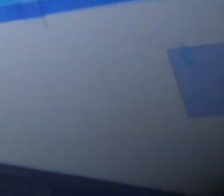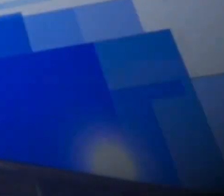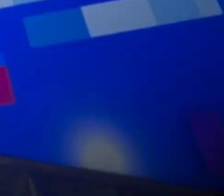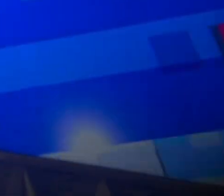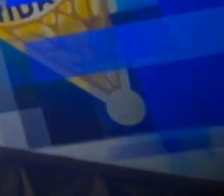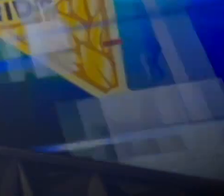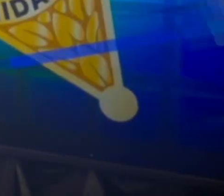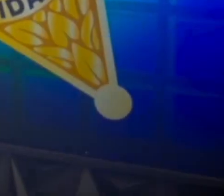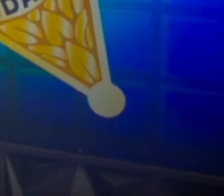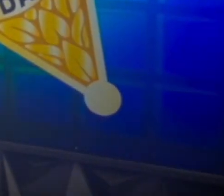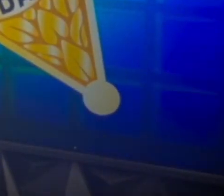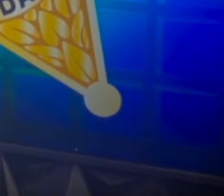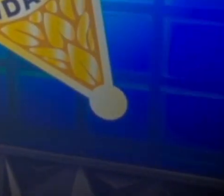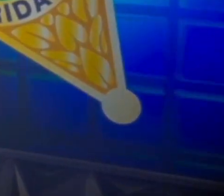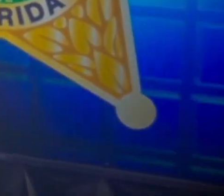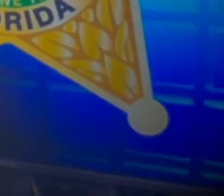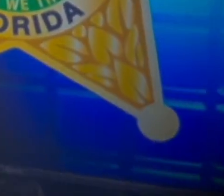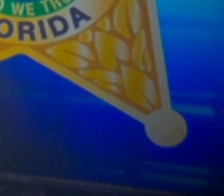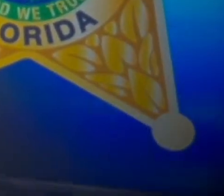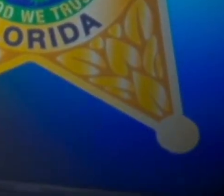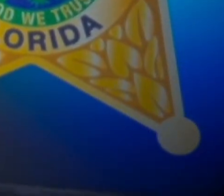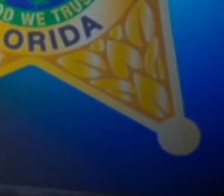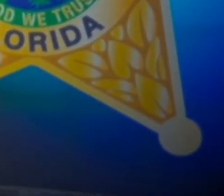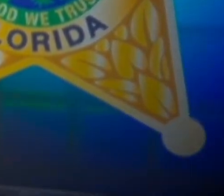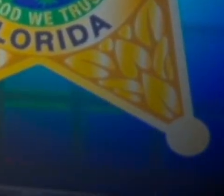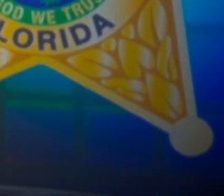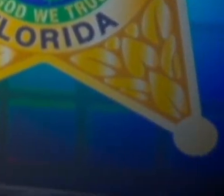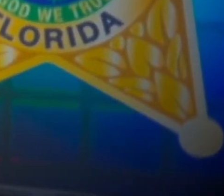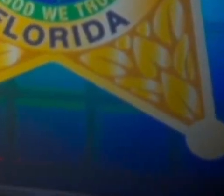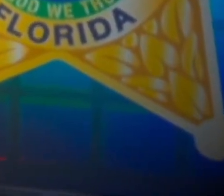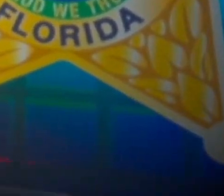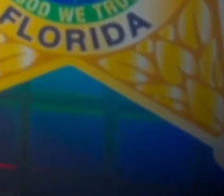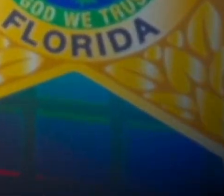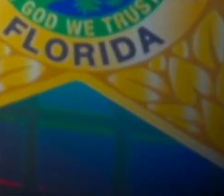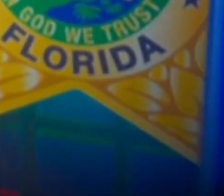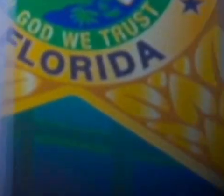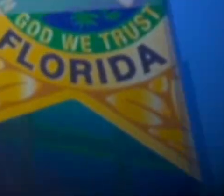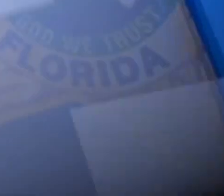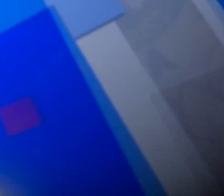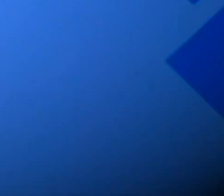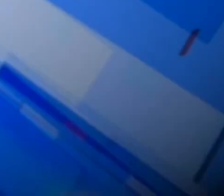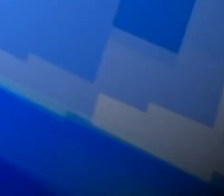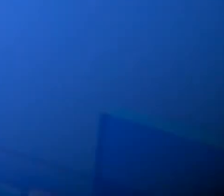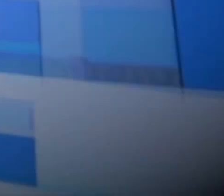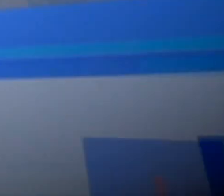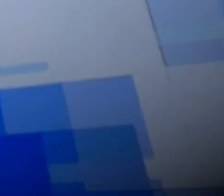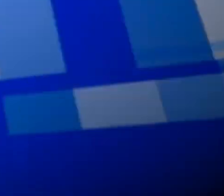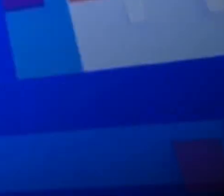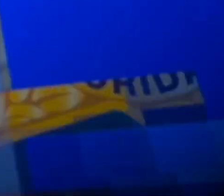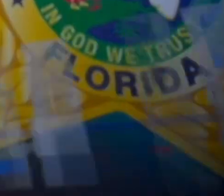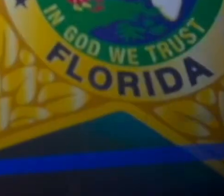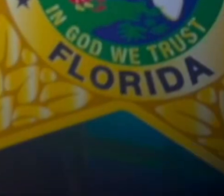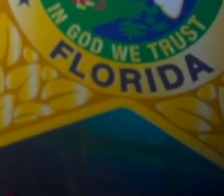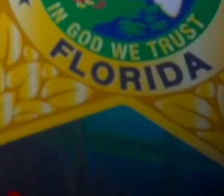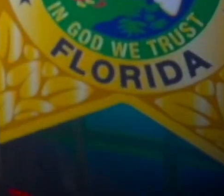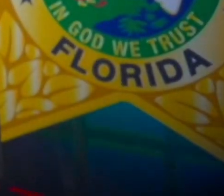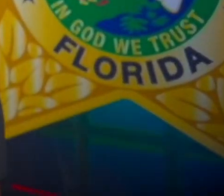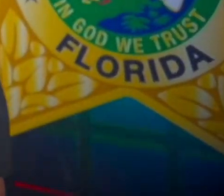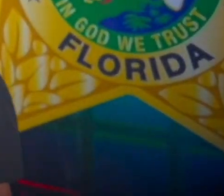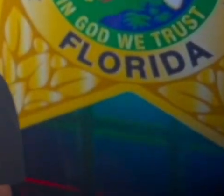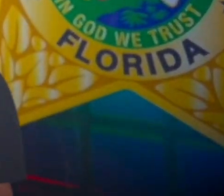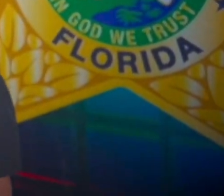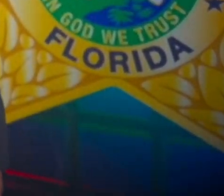haciendo esta seña, ella puede notificarle a alguien que es una víctima de tráfico humano pidiendo ayuda. Señores,